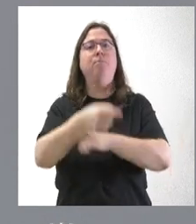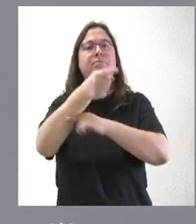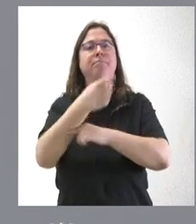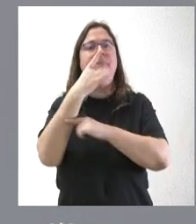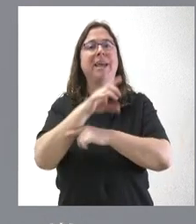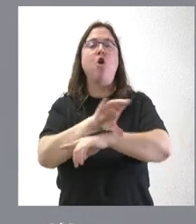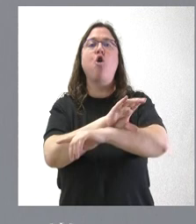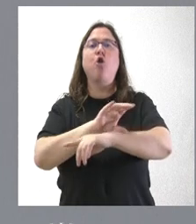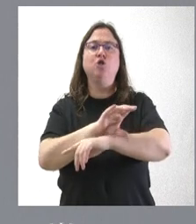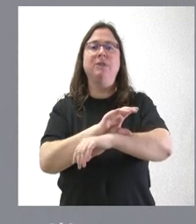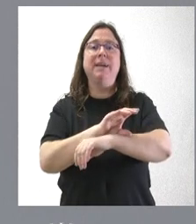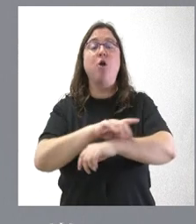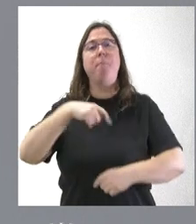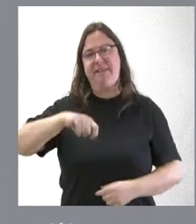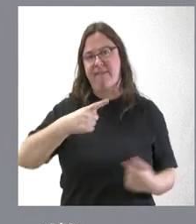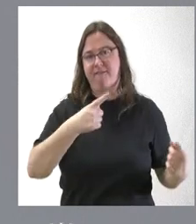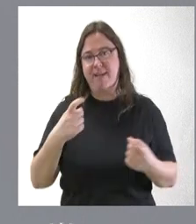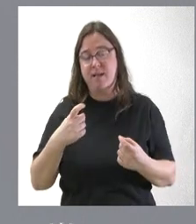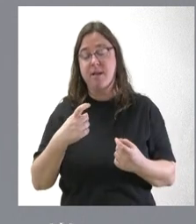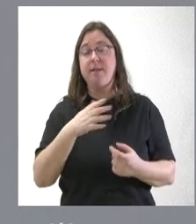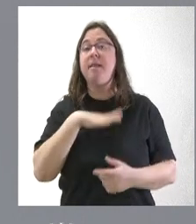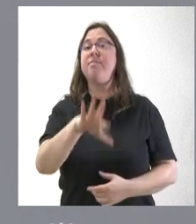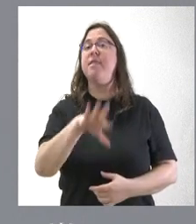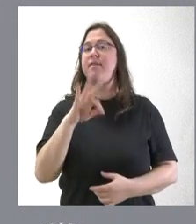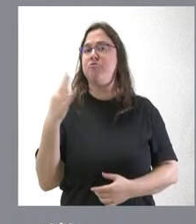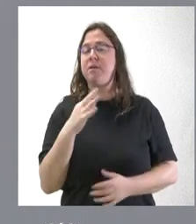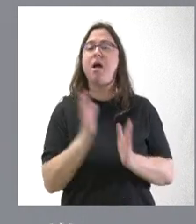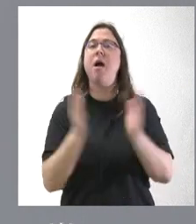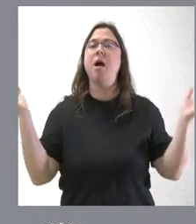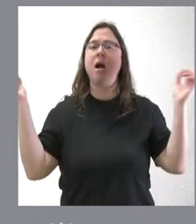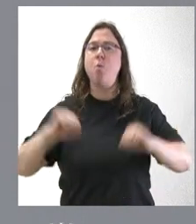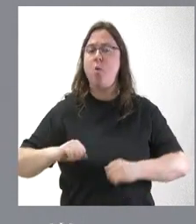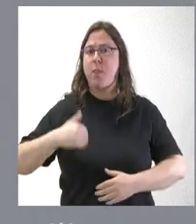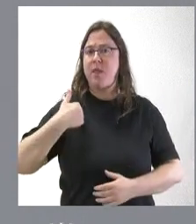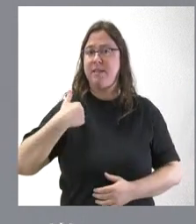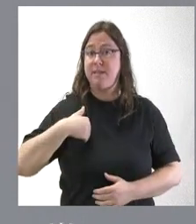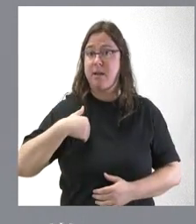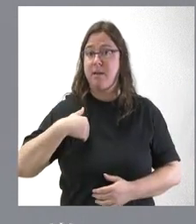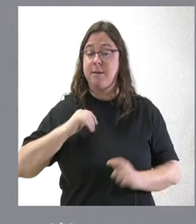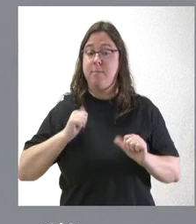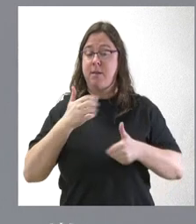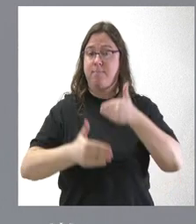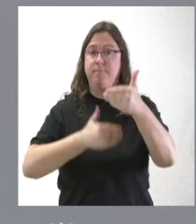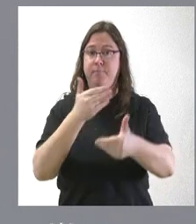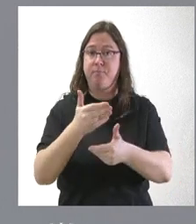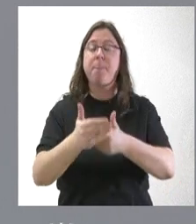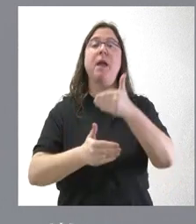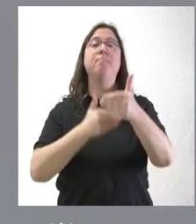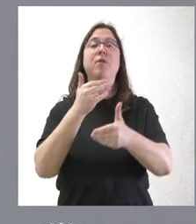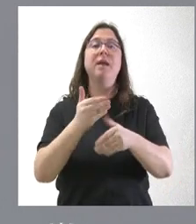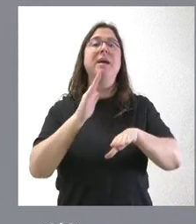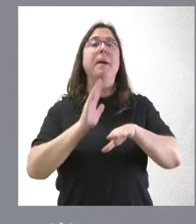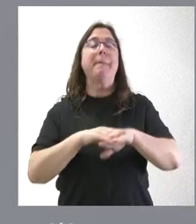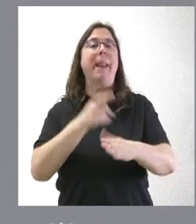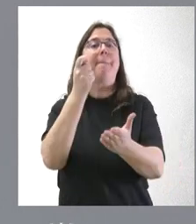consejero de Presidencia, es que hemos acordado ya poner en marcha el procedimiento para el